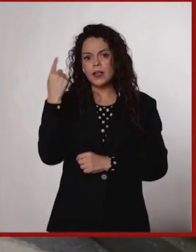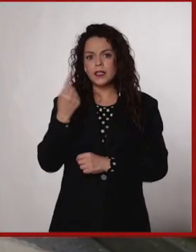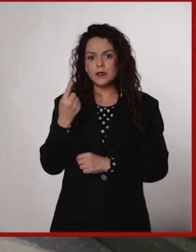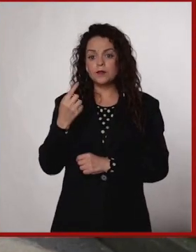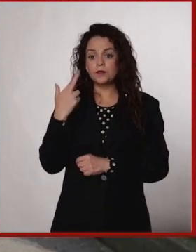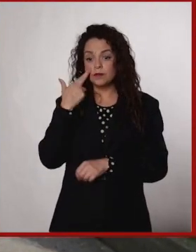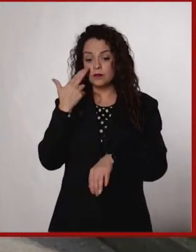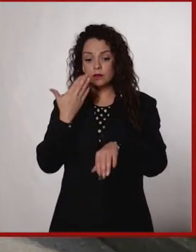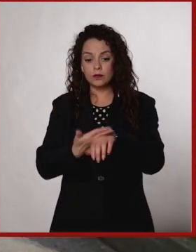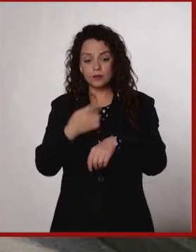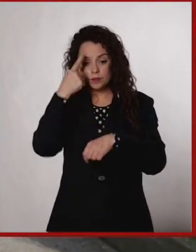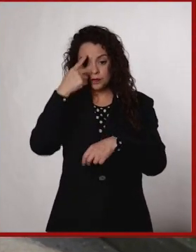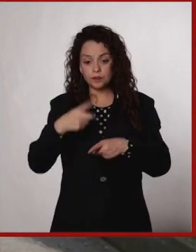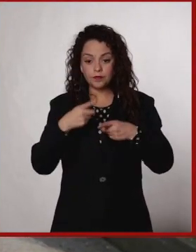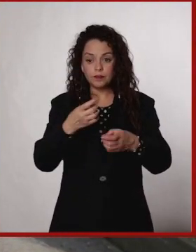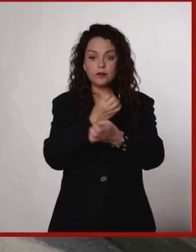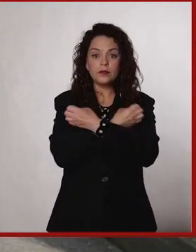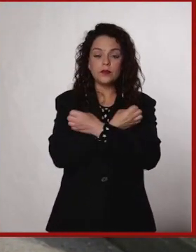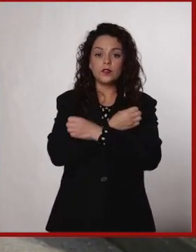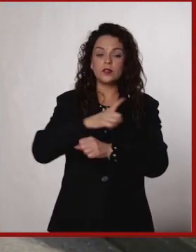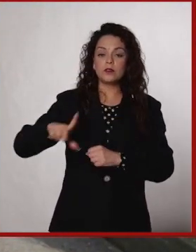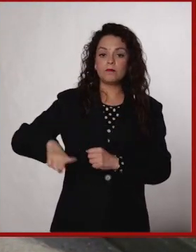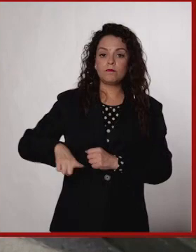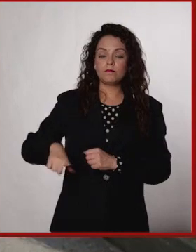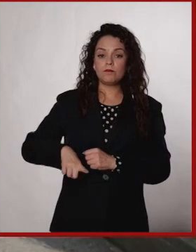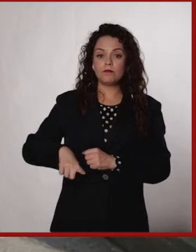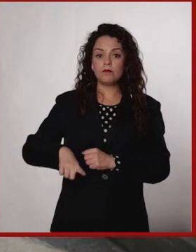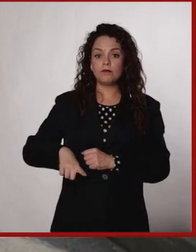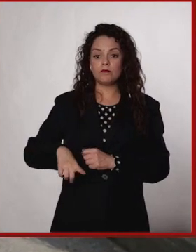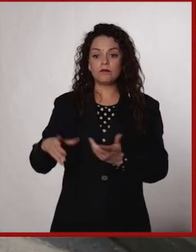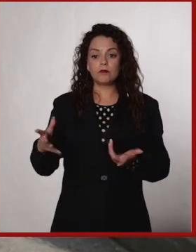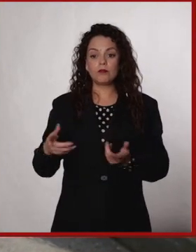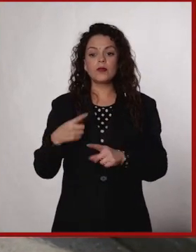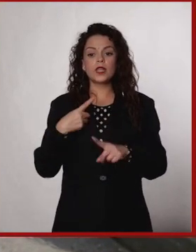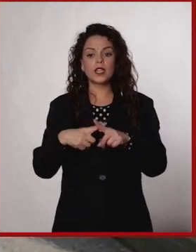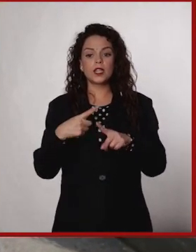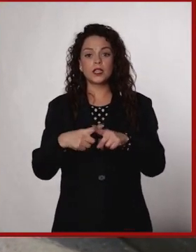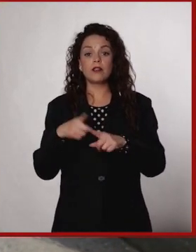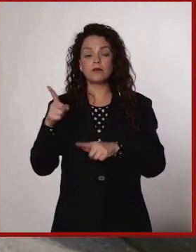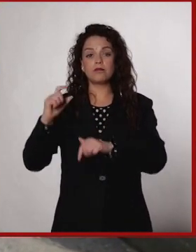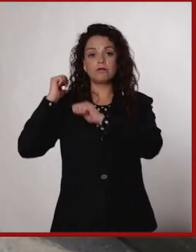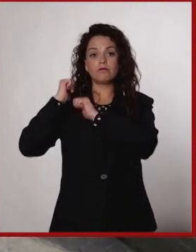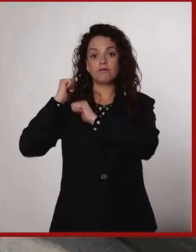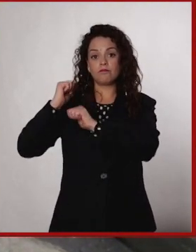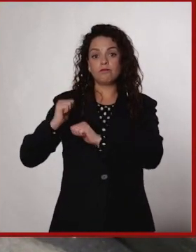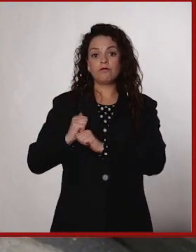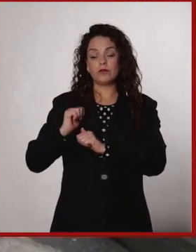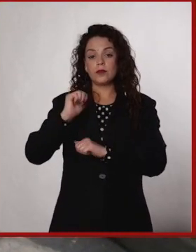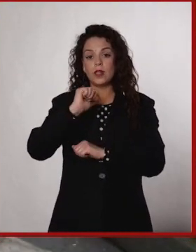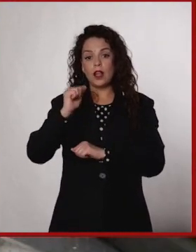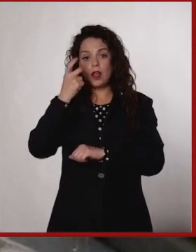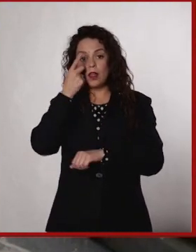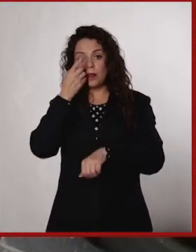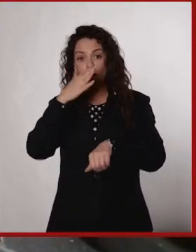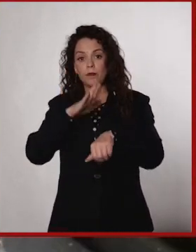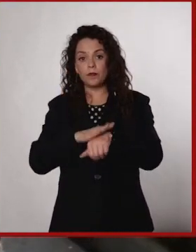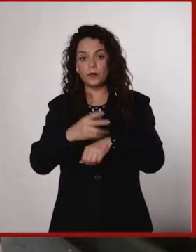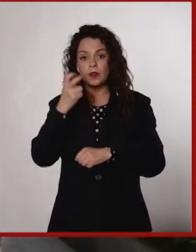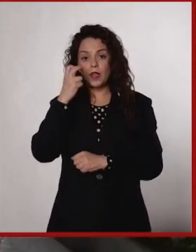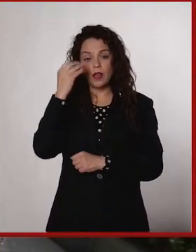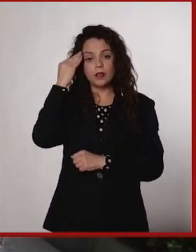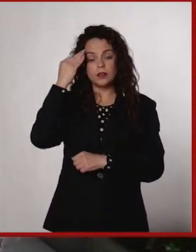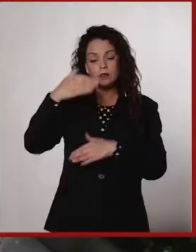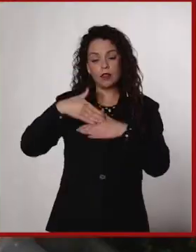intención de hacerse cargo de la educación pública de, digamos, quienes serían los encargados de la